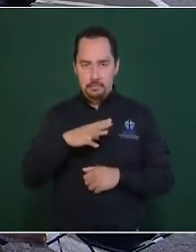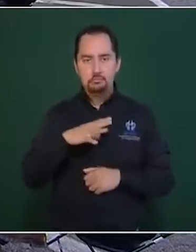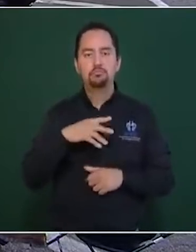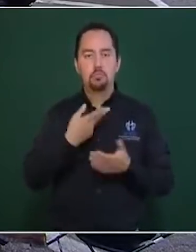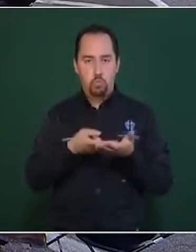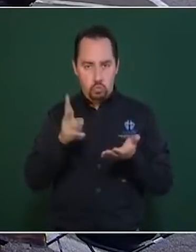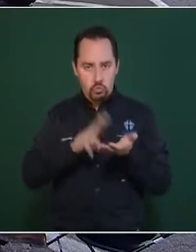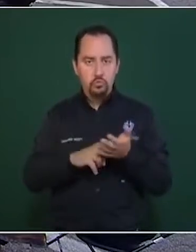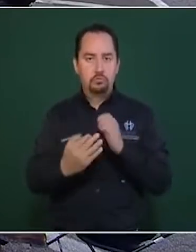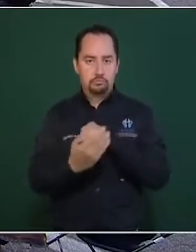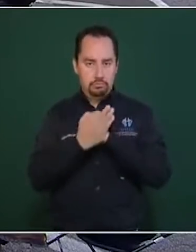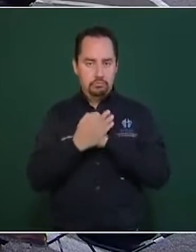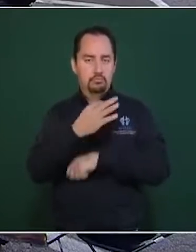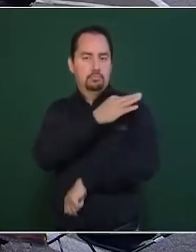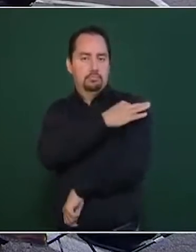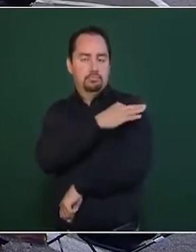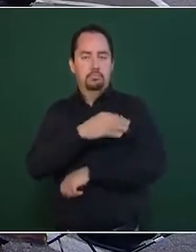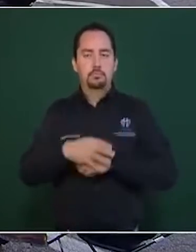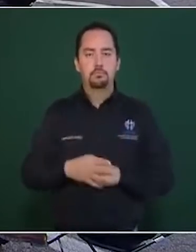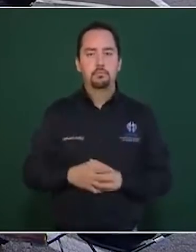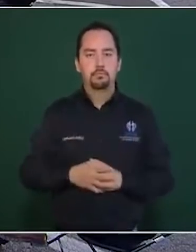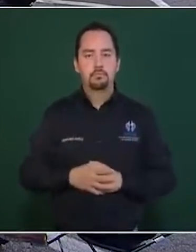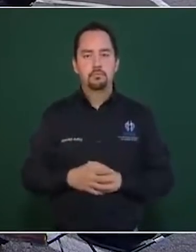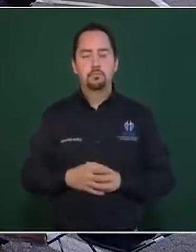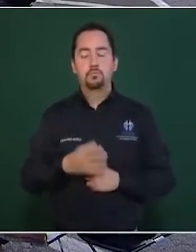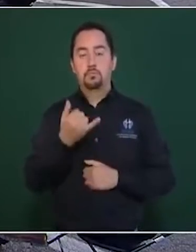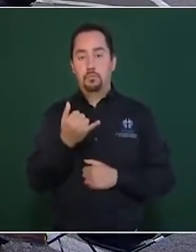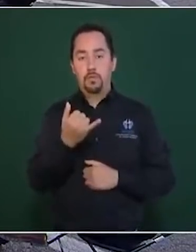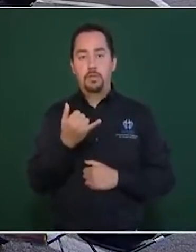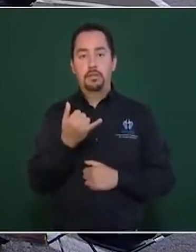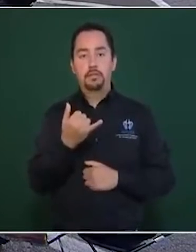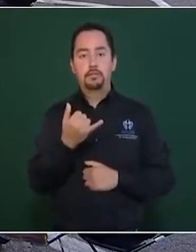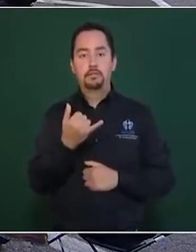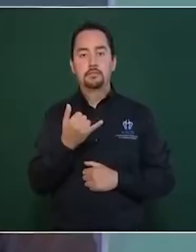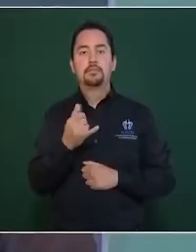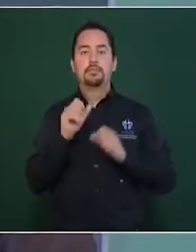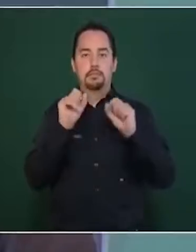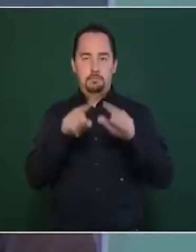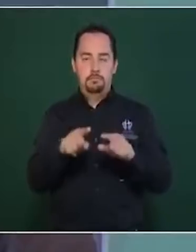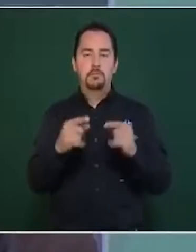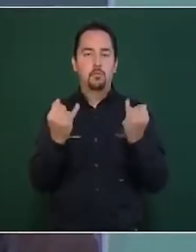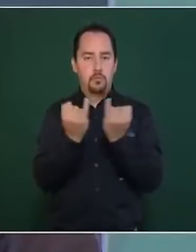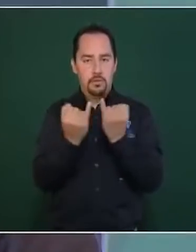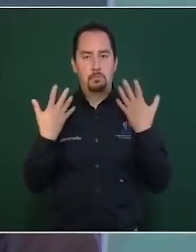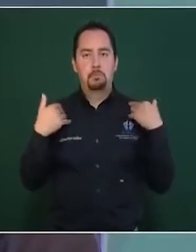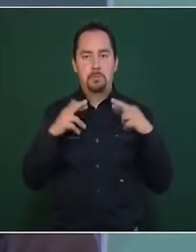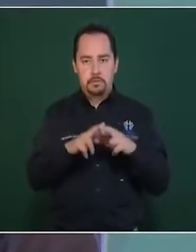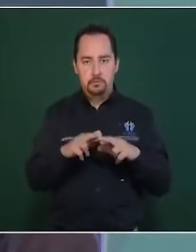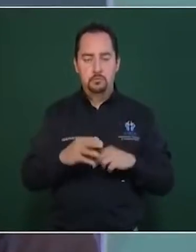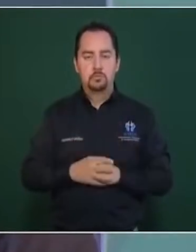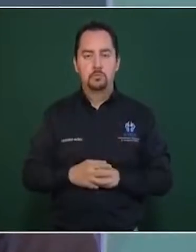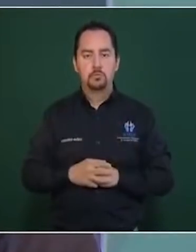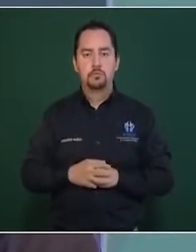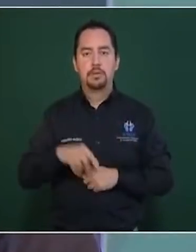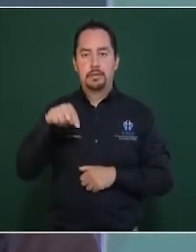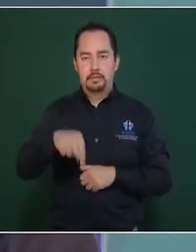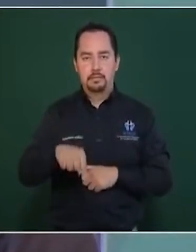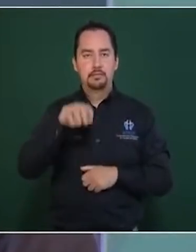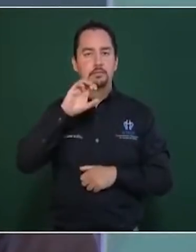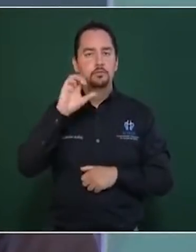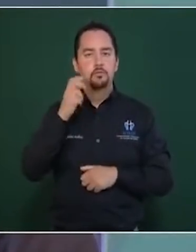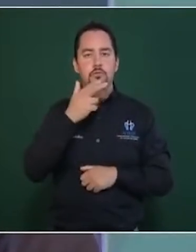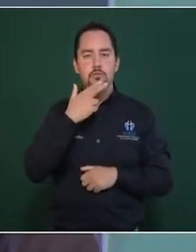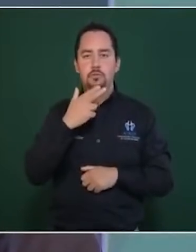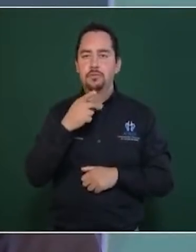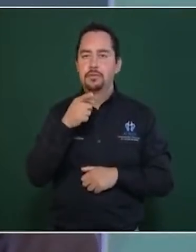y viene también para el caso de los maestros. Aquí en Chihuahua,